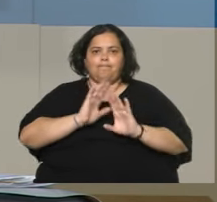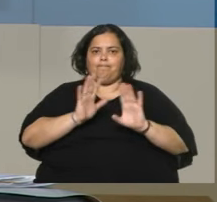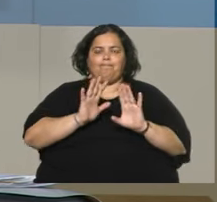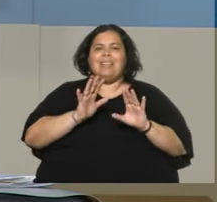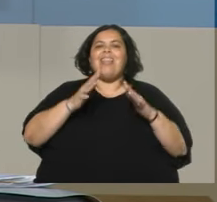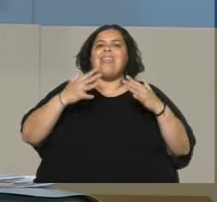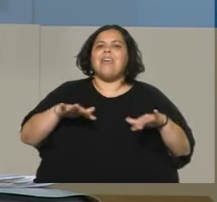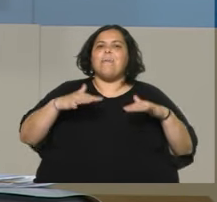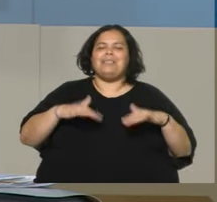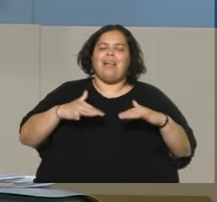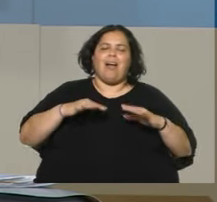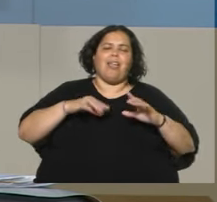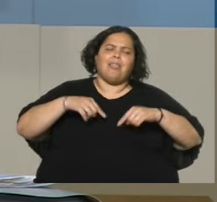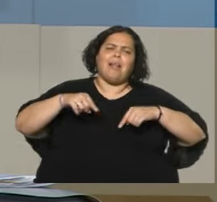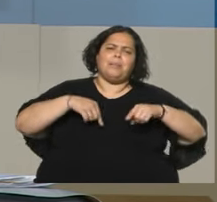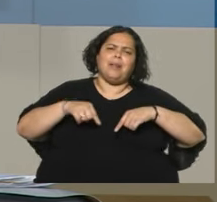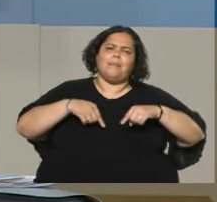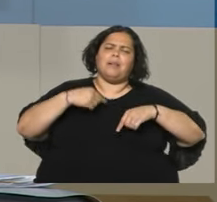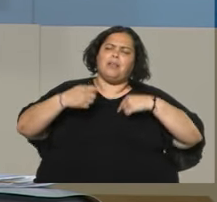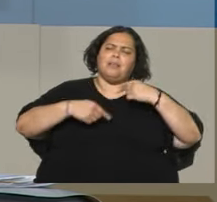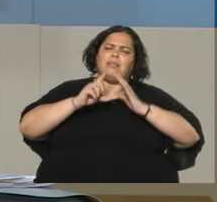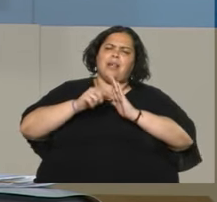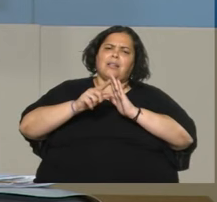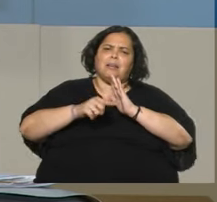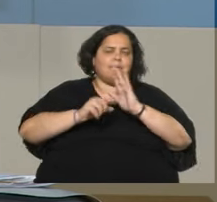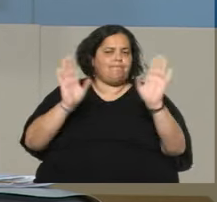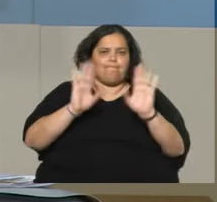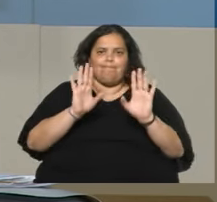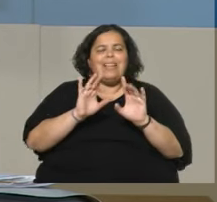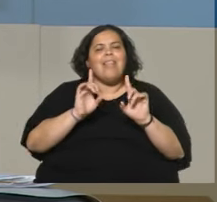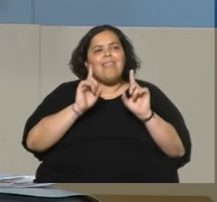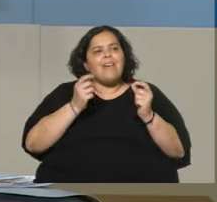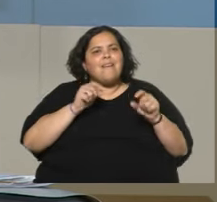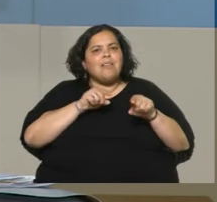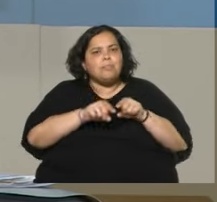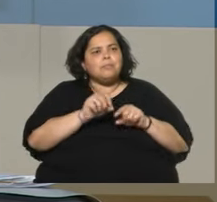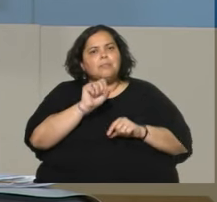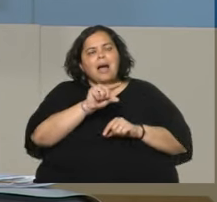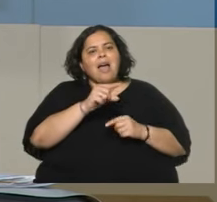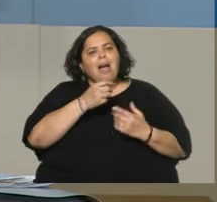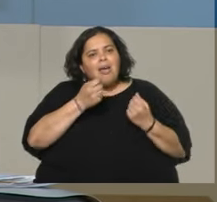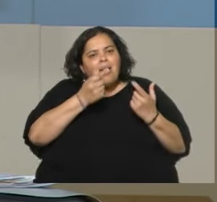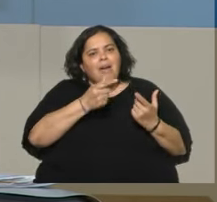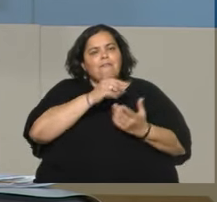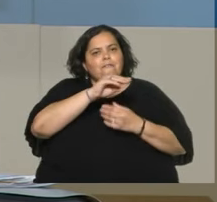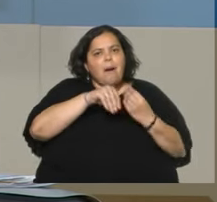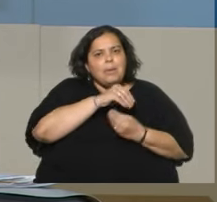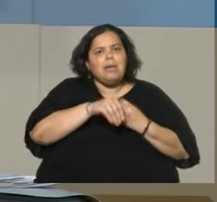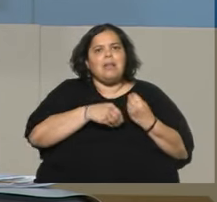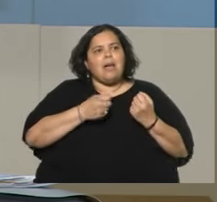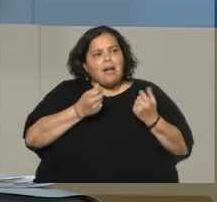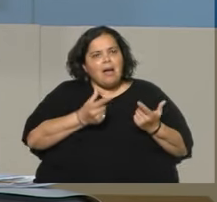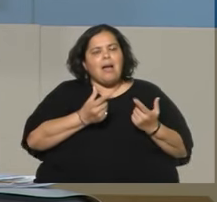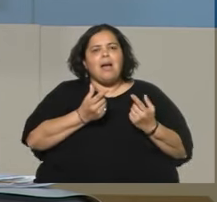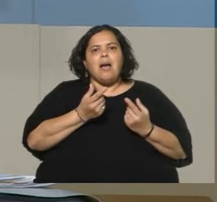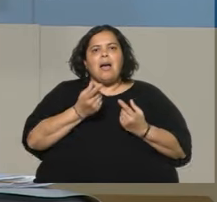demasiada burocracia y omisión y no garante de derechos de las familias que hoy hace que tengamos dispersión en los recursos. Entonces